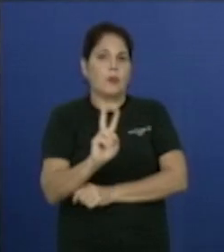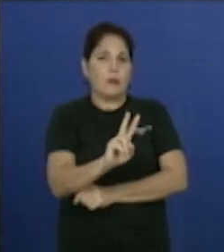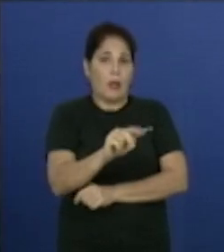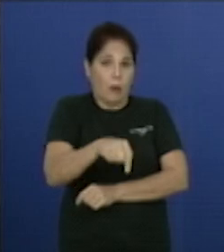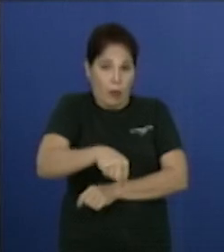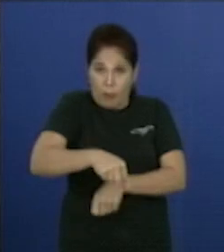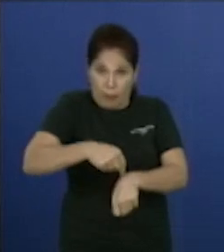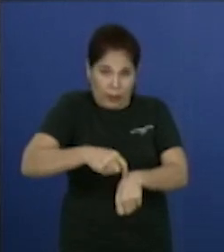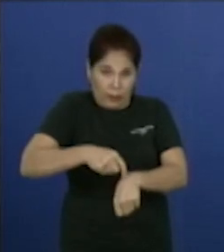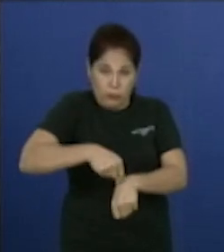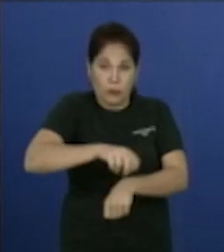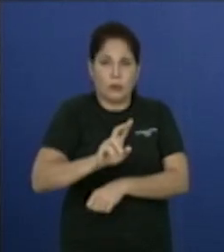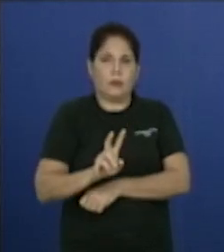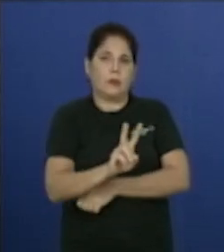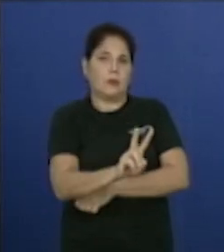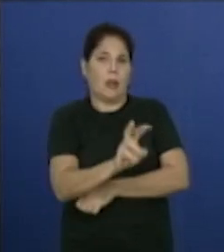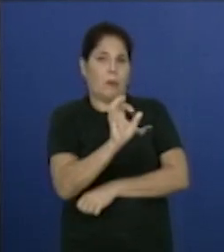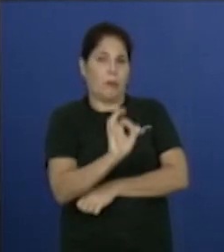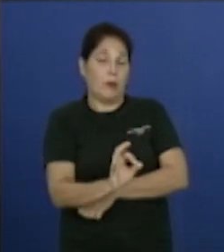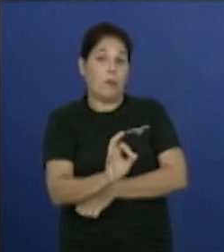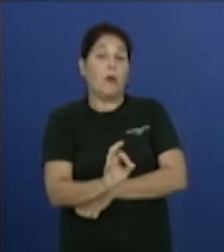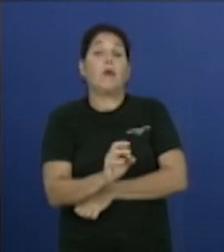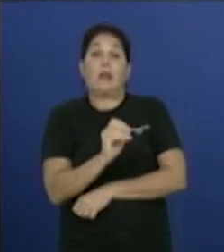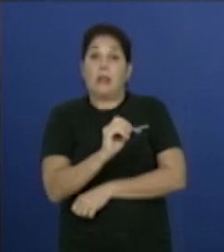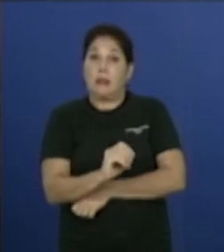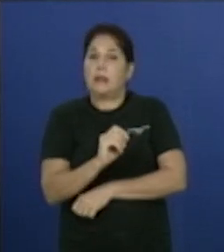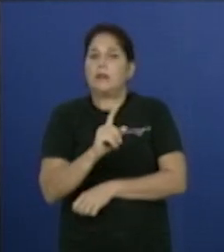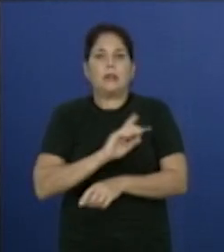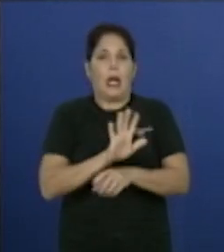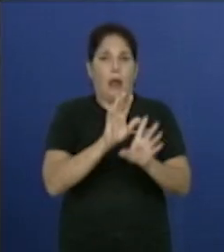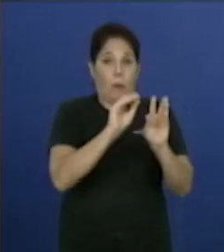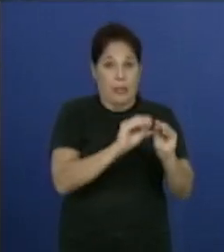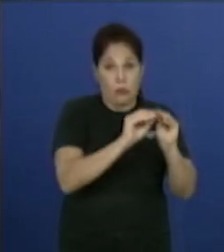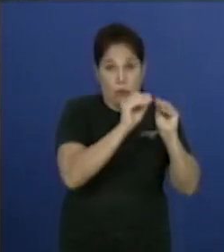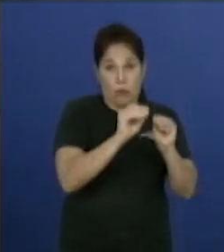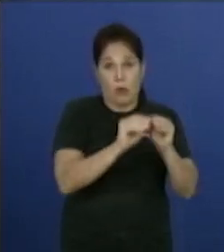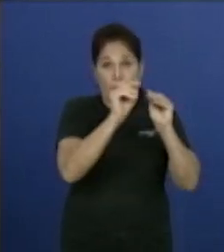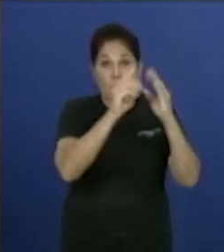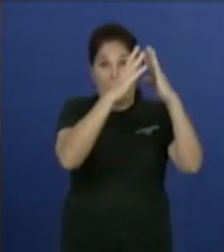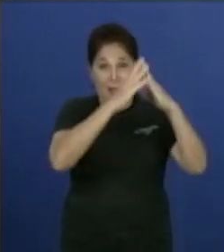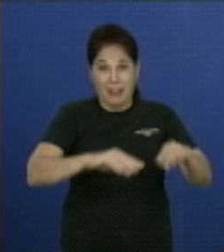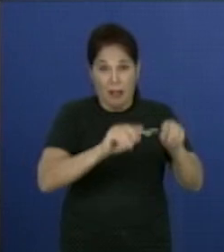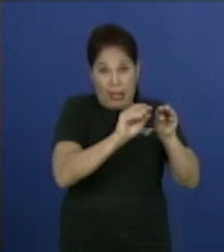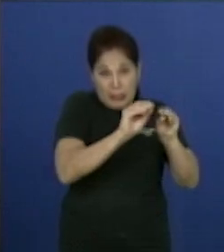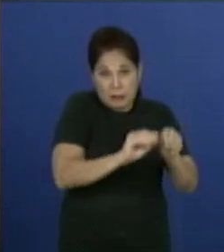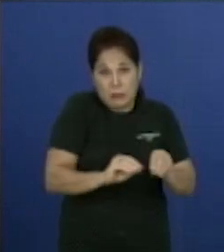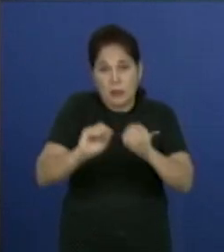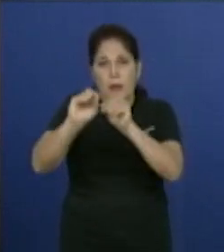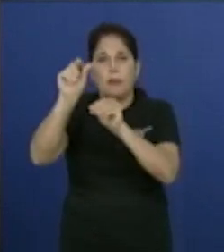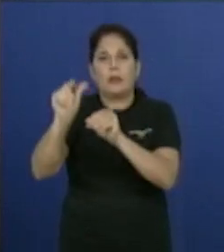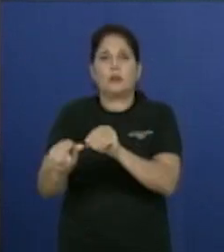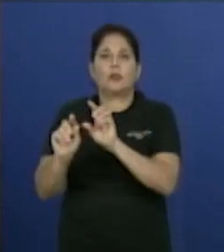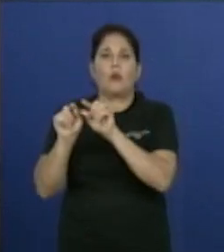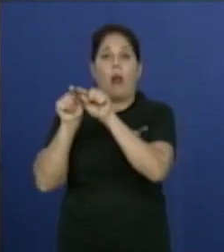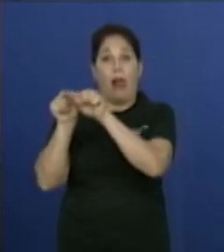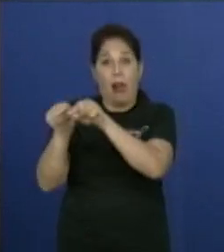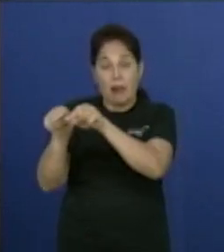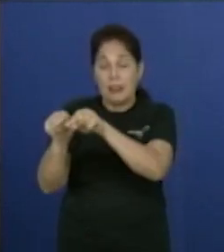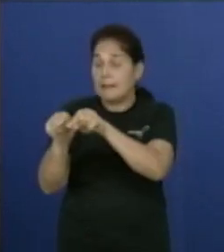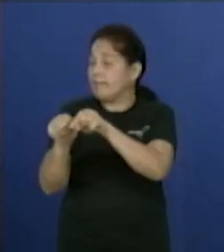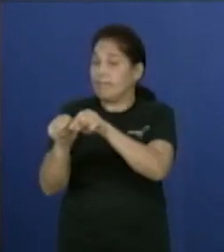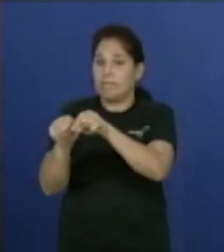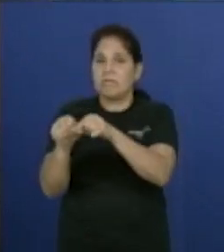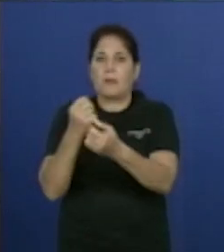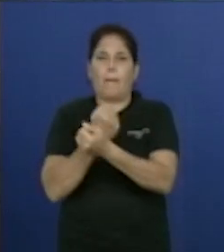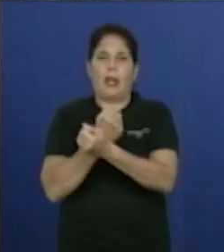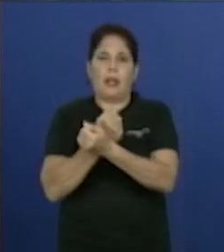inmediatamente y se determinó mover dos núcleos de los 7 derrumbes totales, dos eran los que más